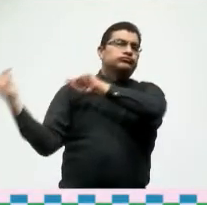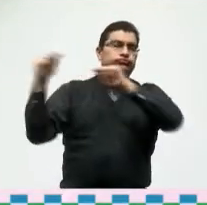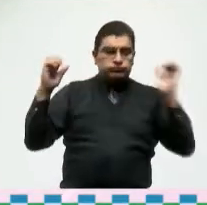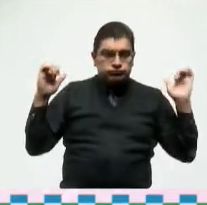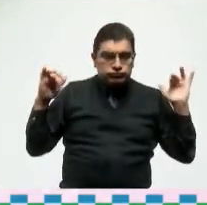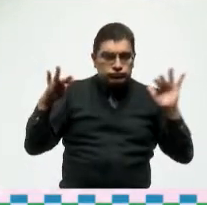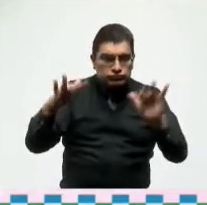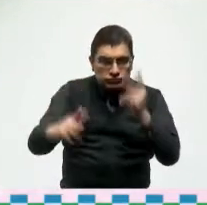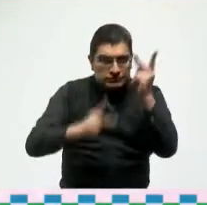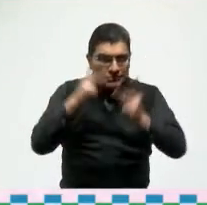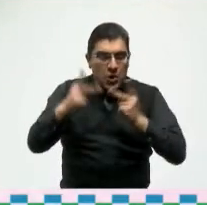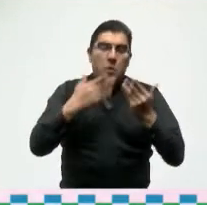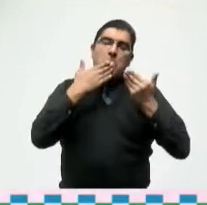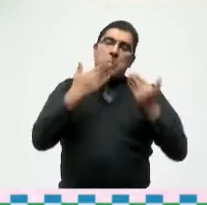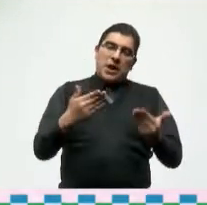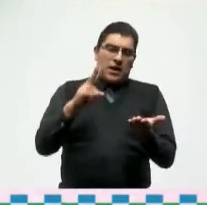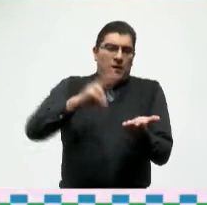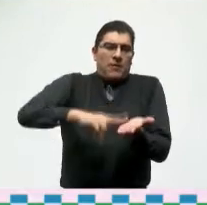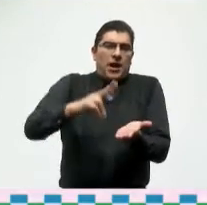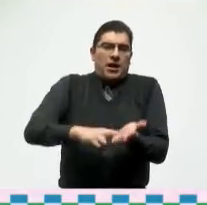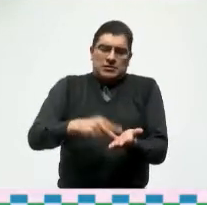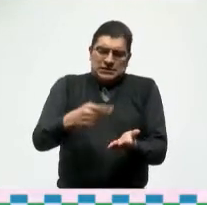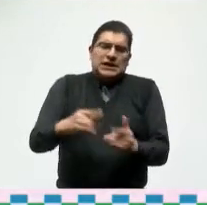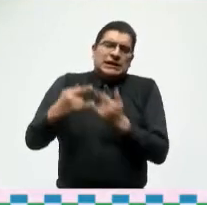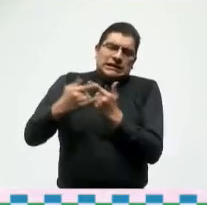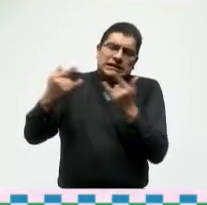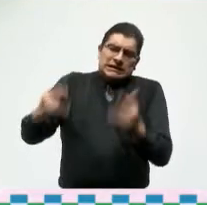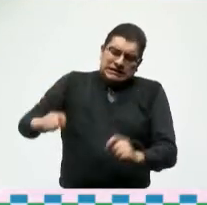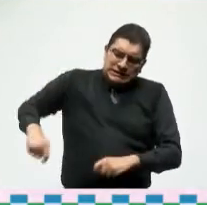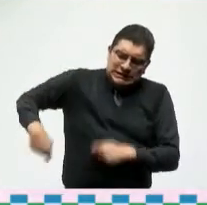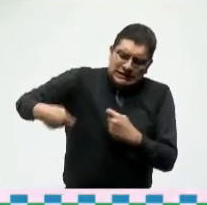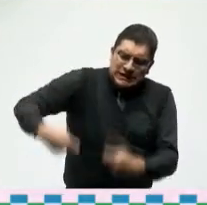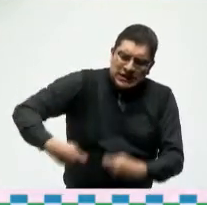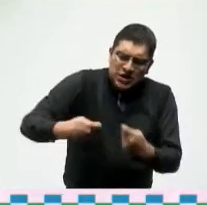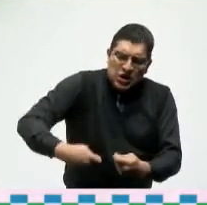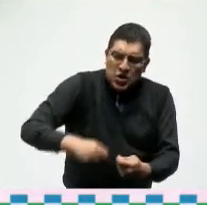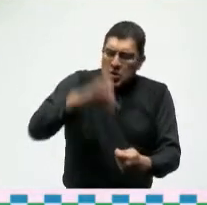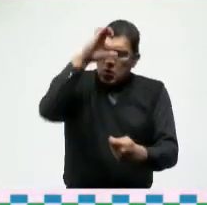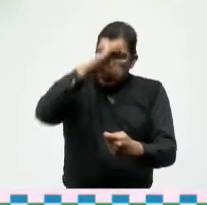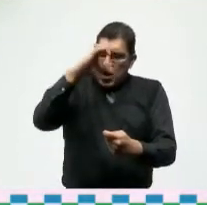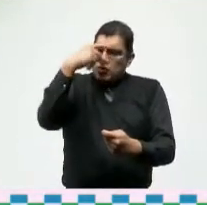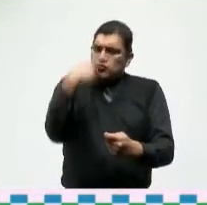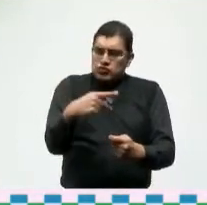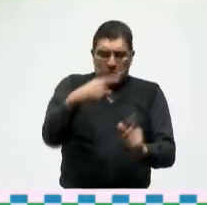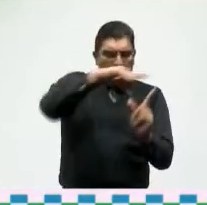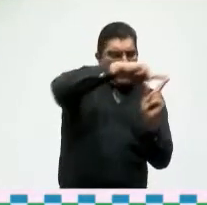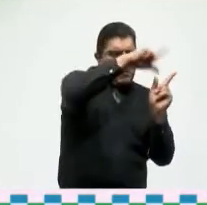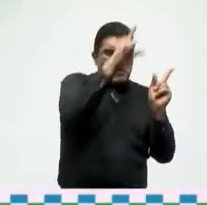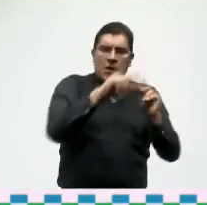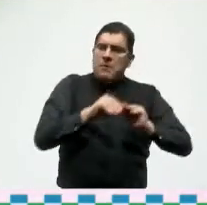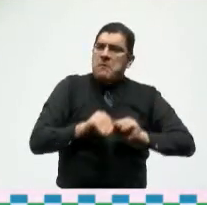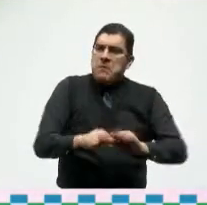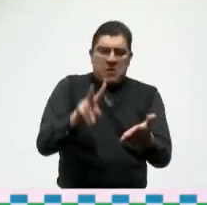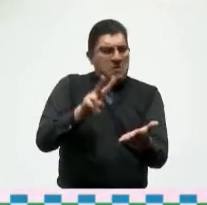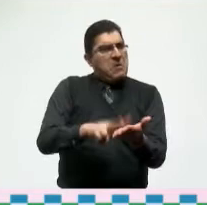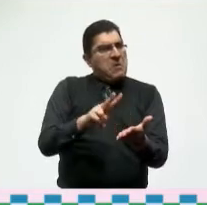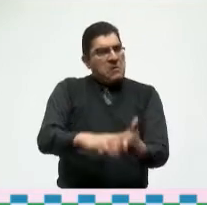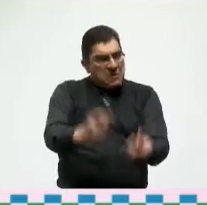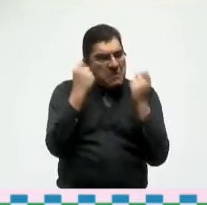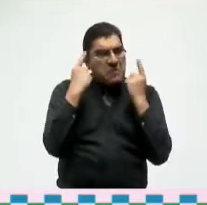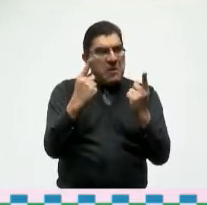todo el gran legado histórico y cultural en nuestra nación consideramos importante que